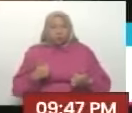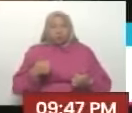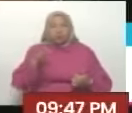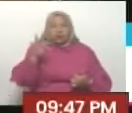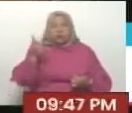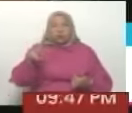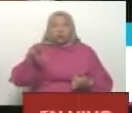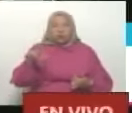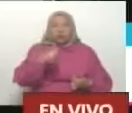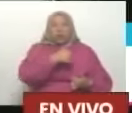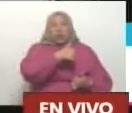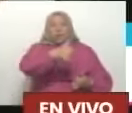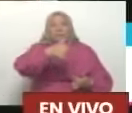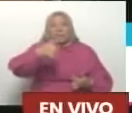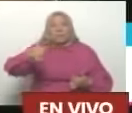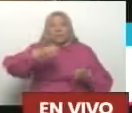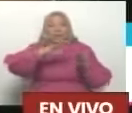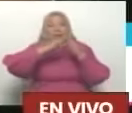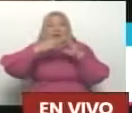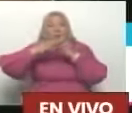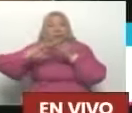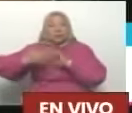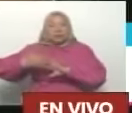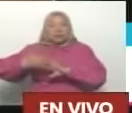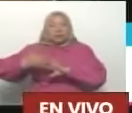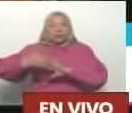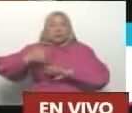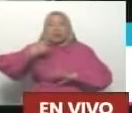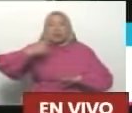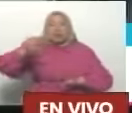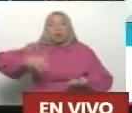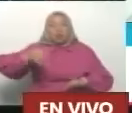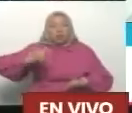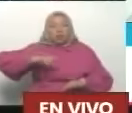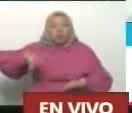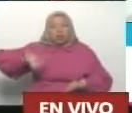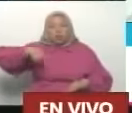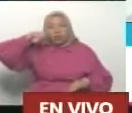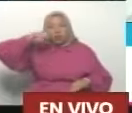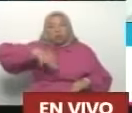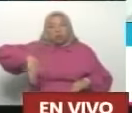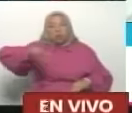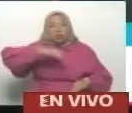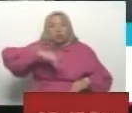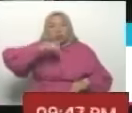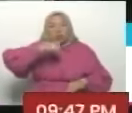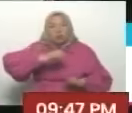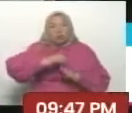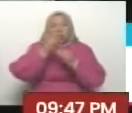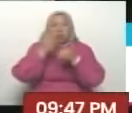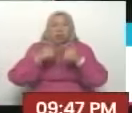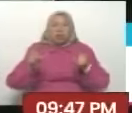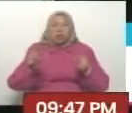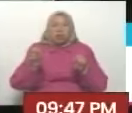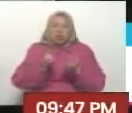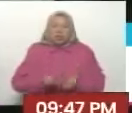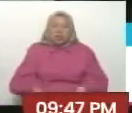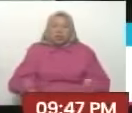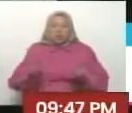lo verán en cada una de las comunidades, diciendo la verdad de nuestro pueblo heroico, valiente,